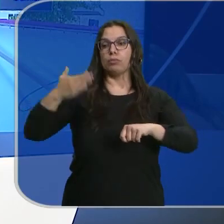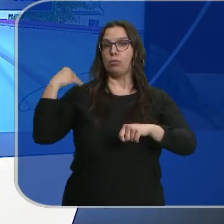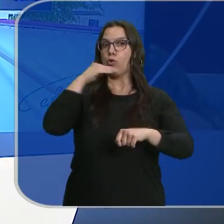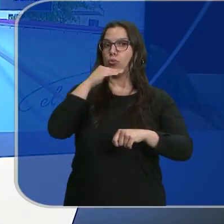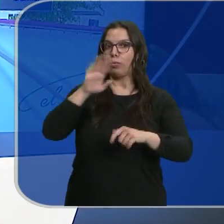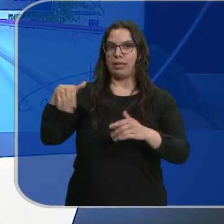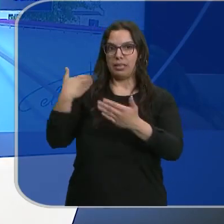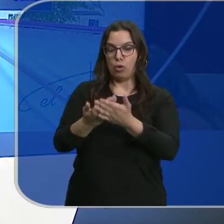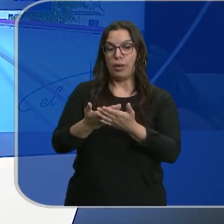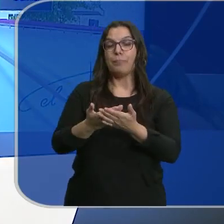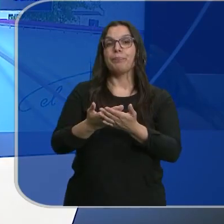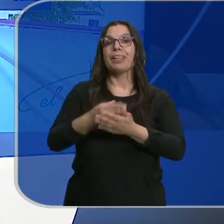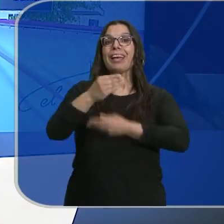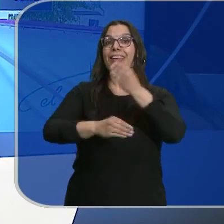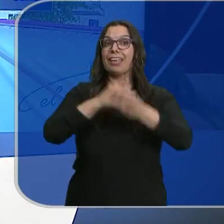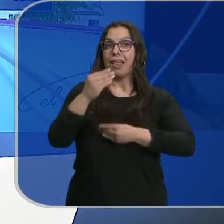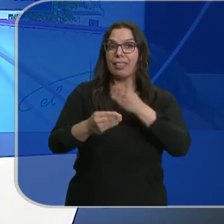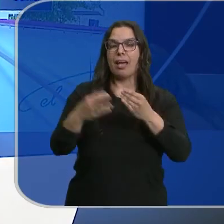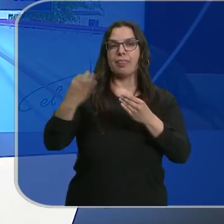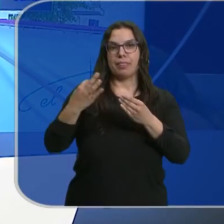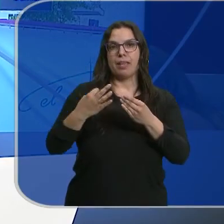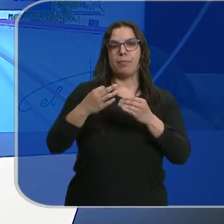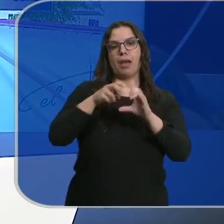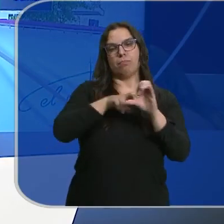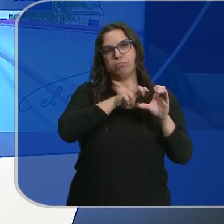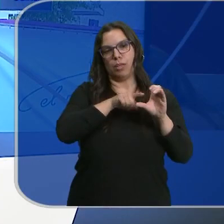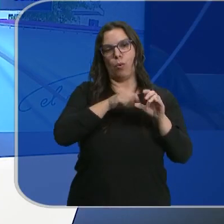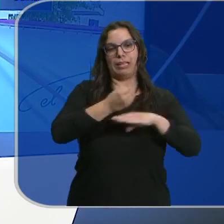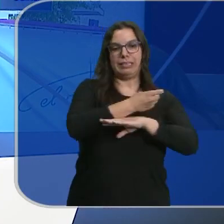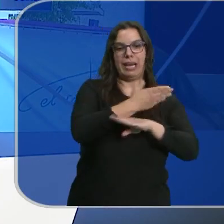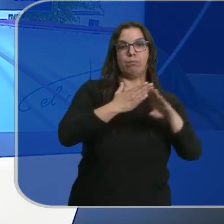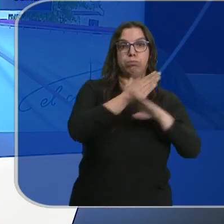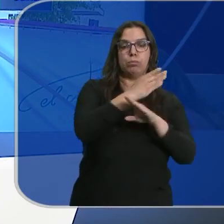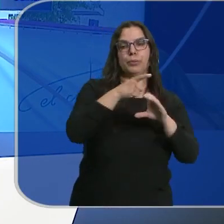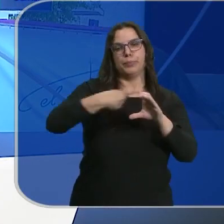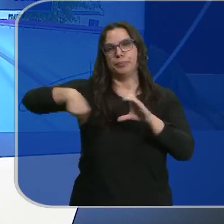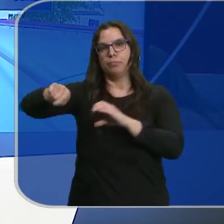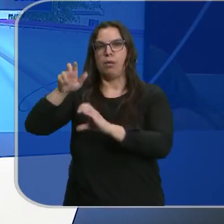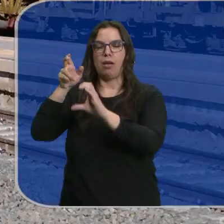el mes de octubre. Hasta ahora los viajeros tenían que hacer una parte de ese trayecto en autobús. Andrea Altelarrea.